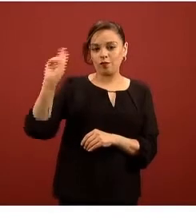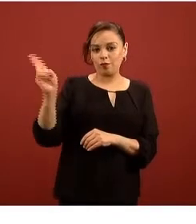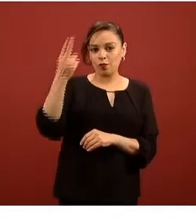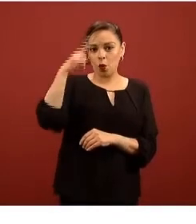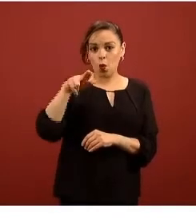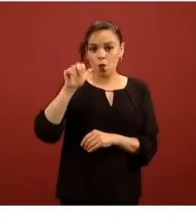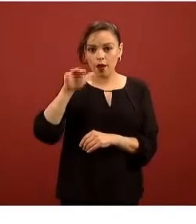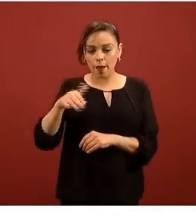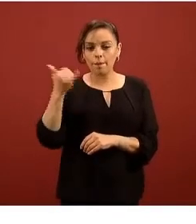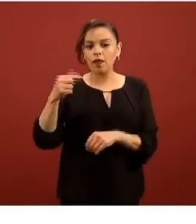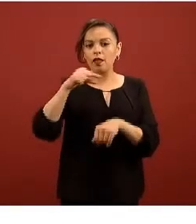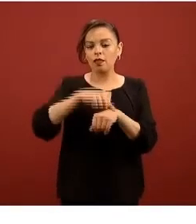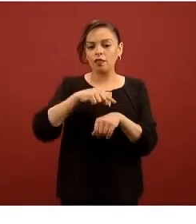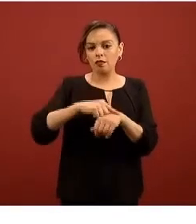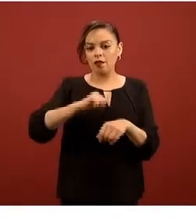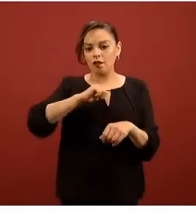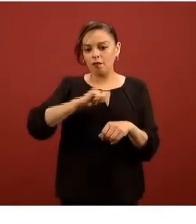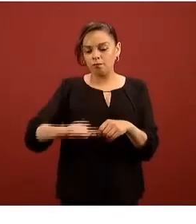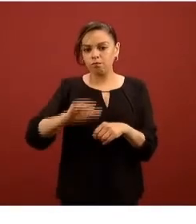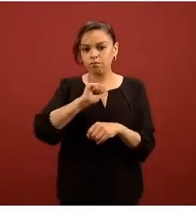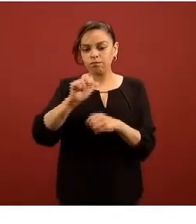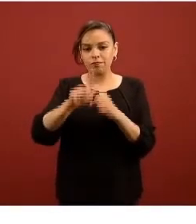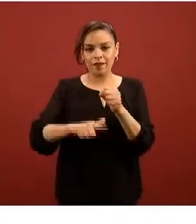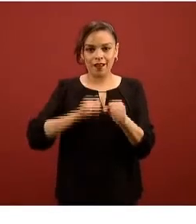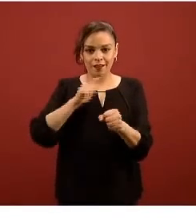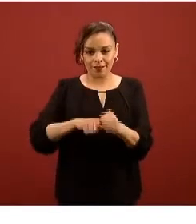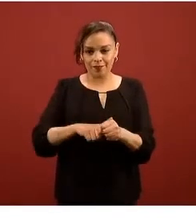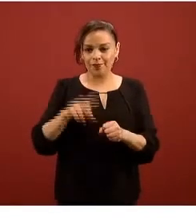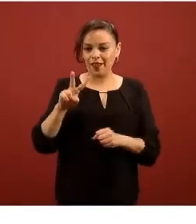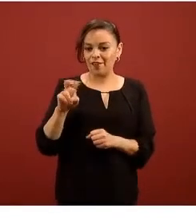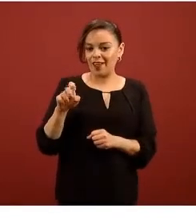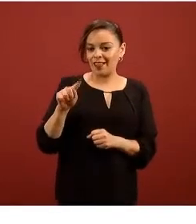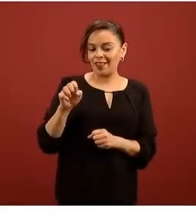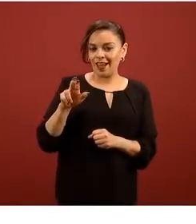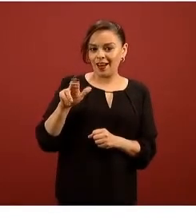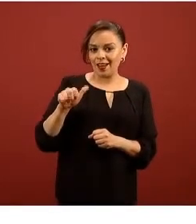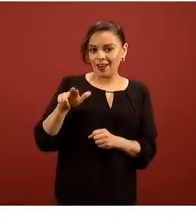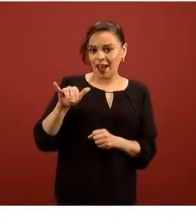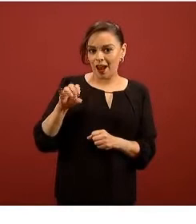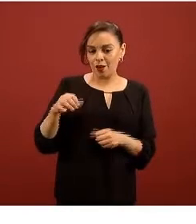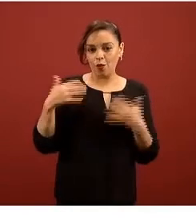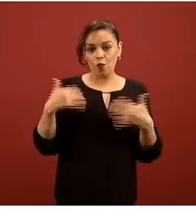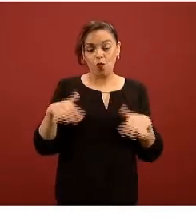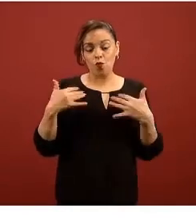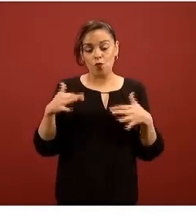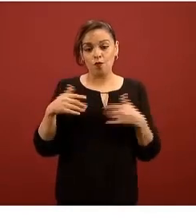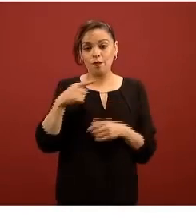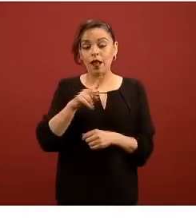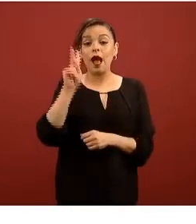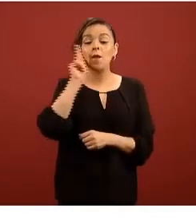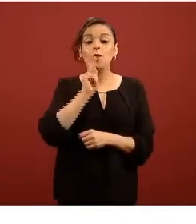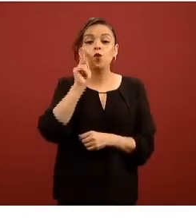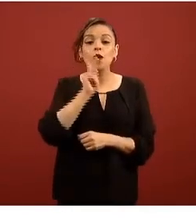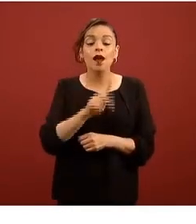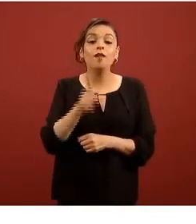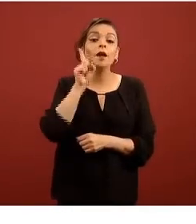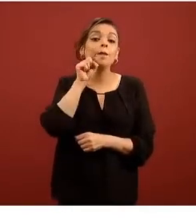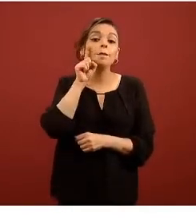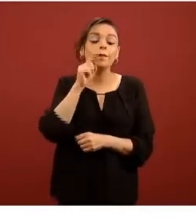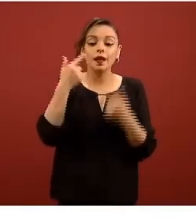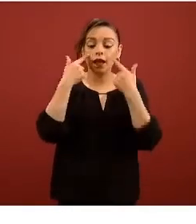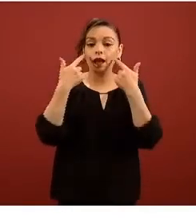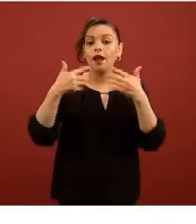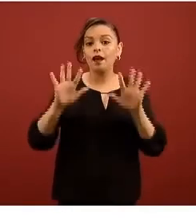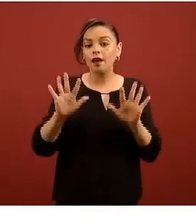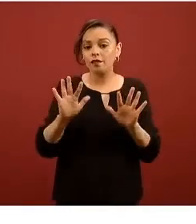cirujano de animales veterinario muy bueno la última prueba que vamos a hacer que es una prueba en seres vivos dado que es un